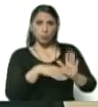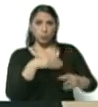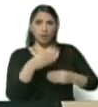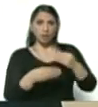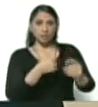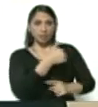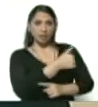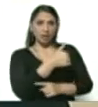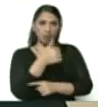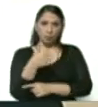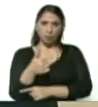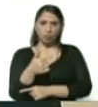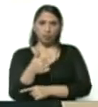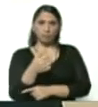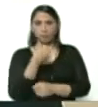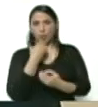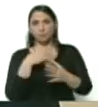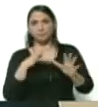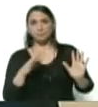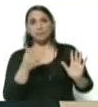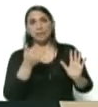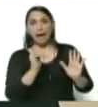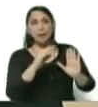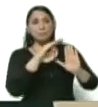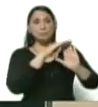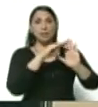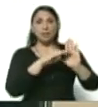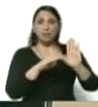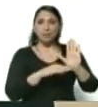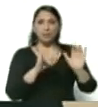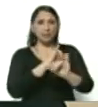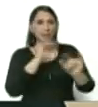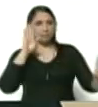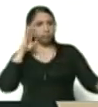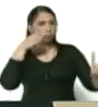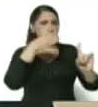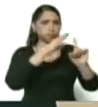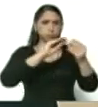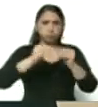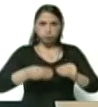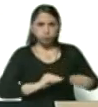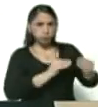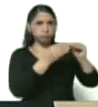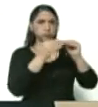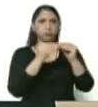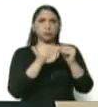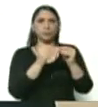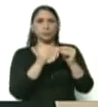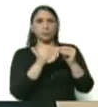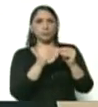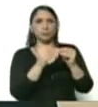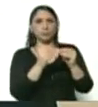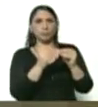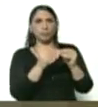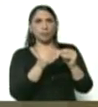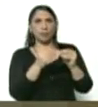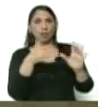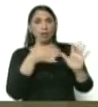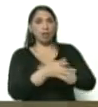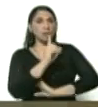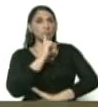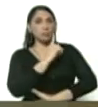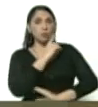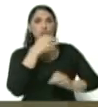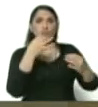una de ellas. En fin, ya hay medidas que apuntan hacia el restablecimiento relativo, hacia lo que hemos llamado la